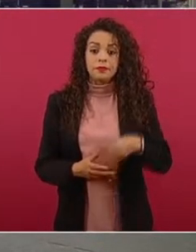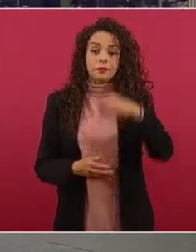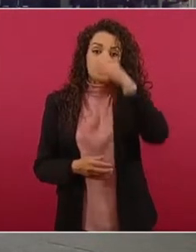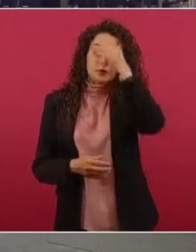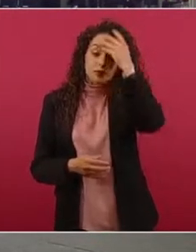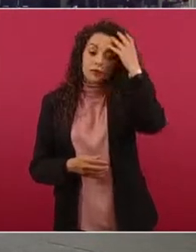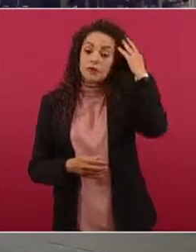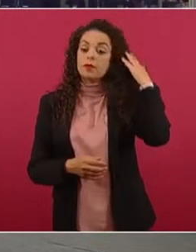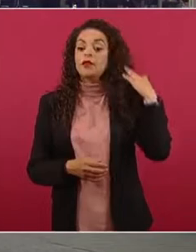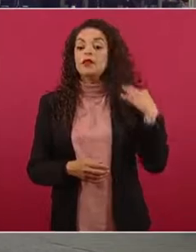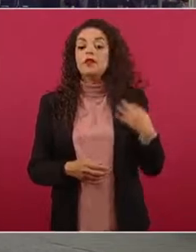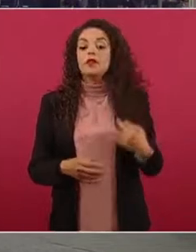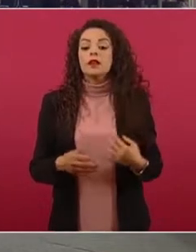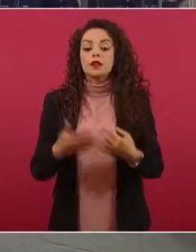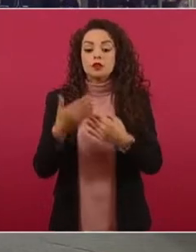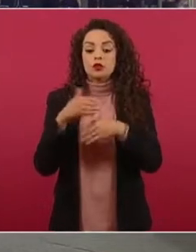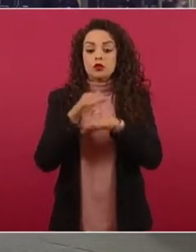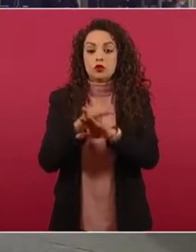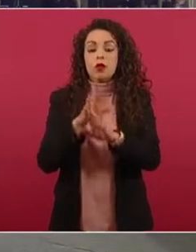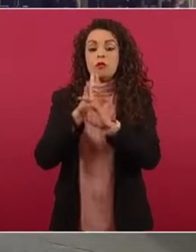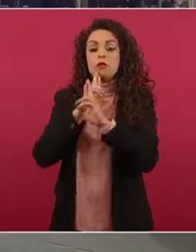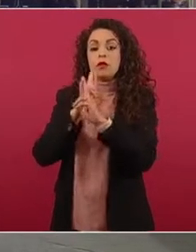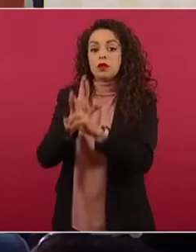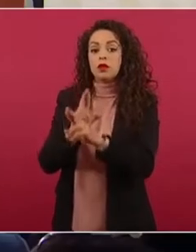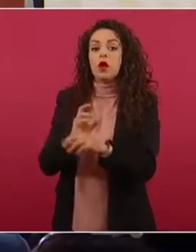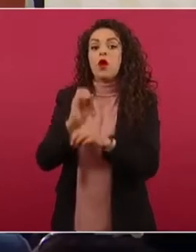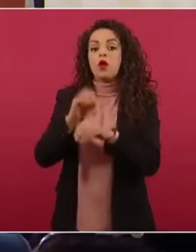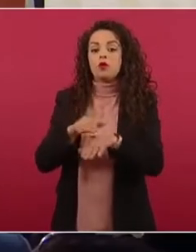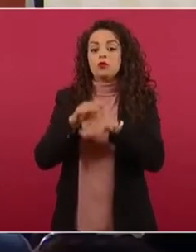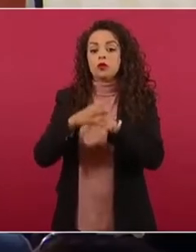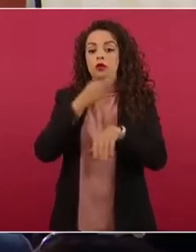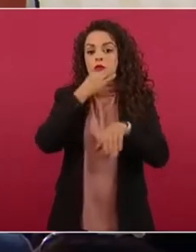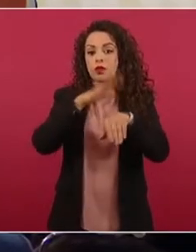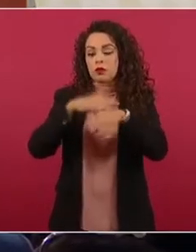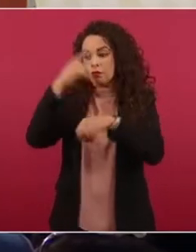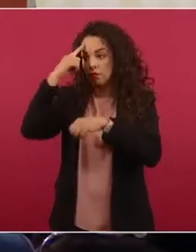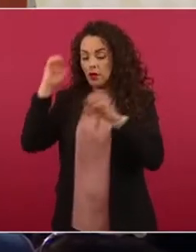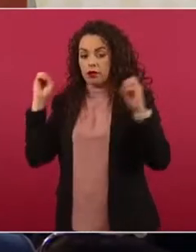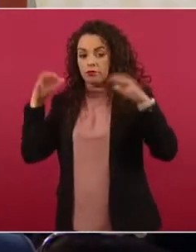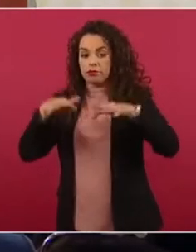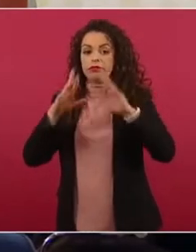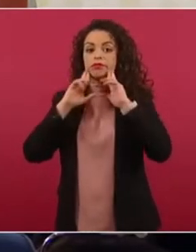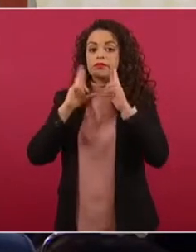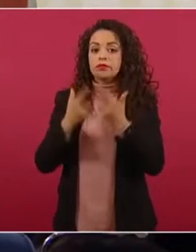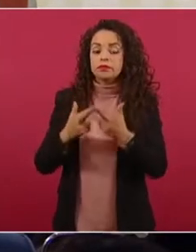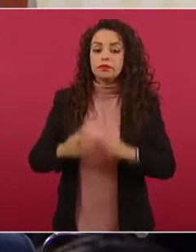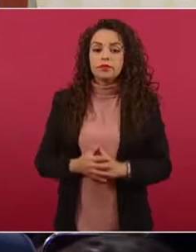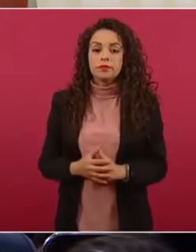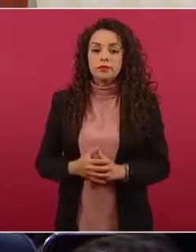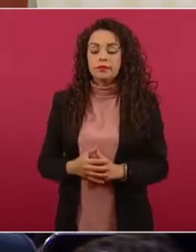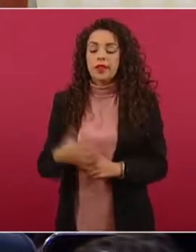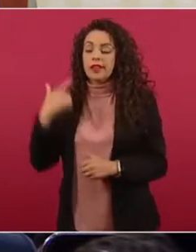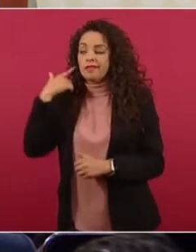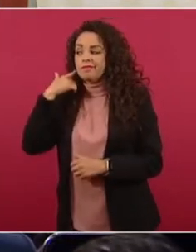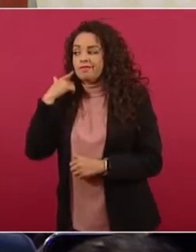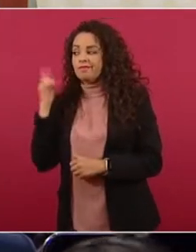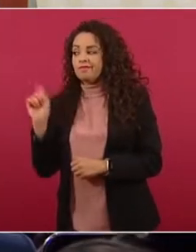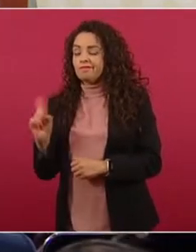¿Sobre el resultado o la convocatoria? No, sobre la convocatoria que se realizó la asamblea.